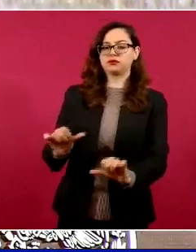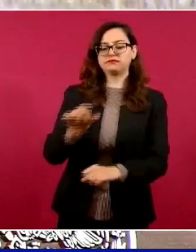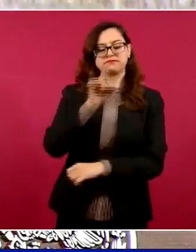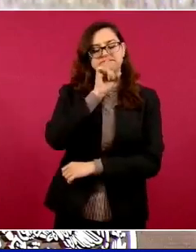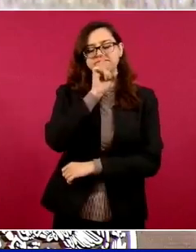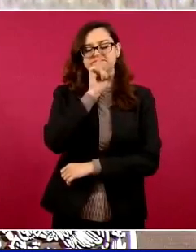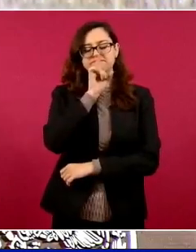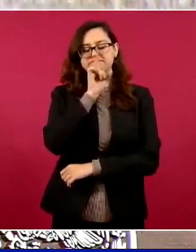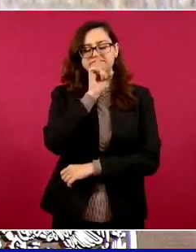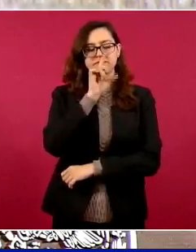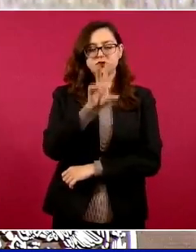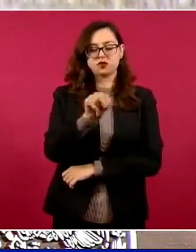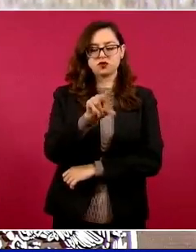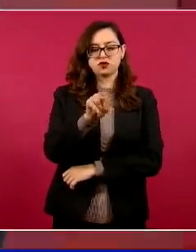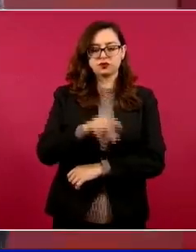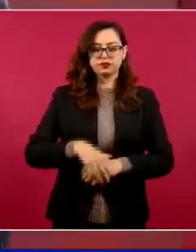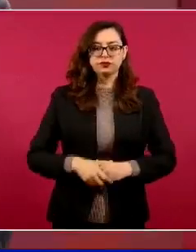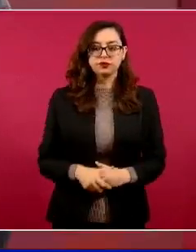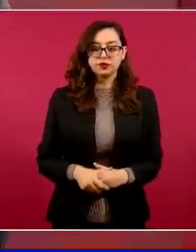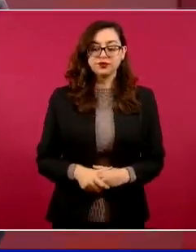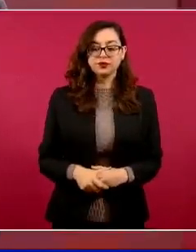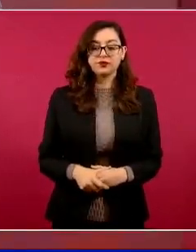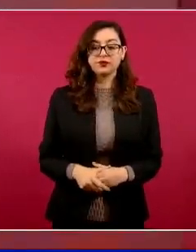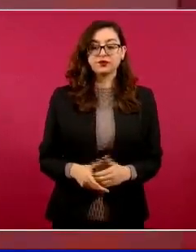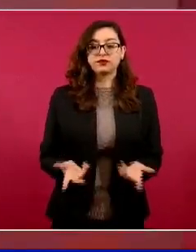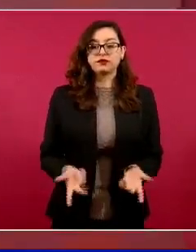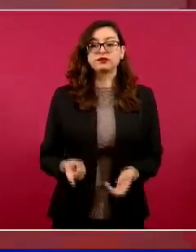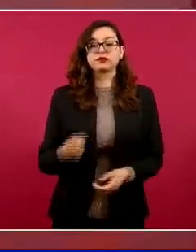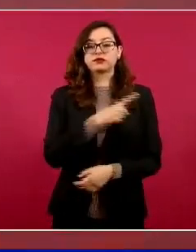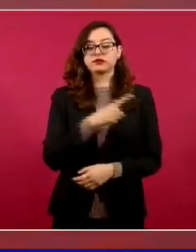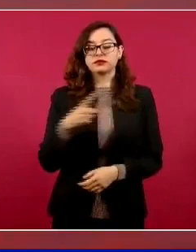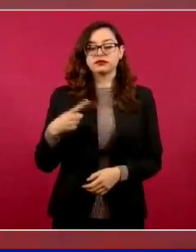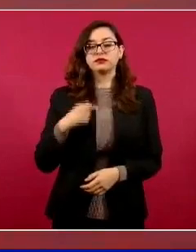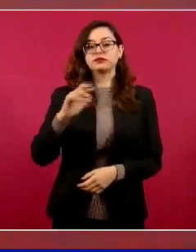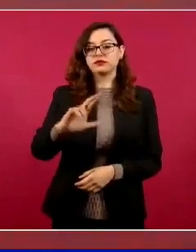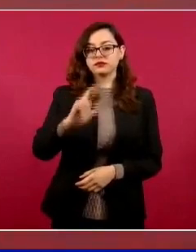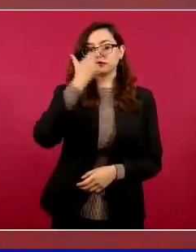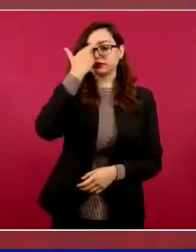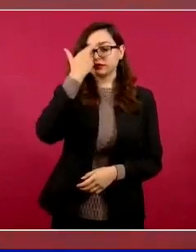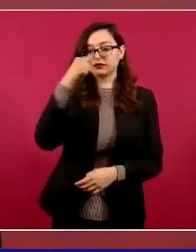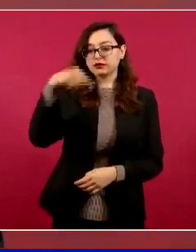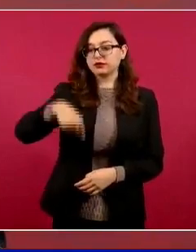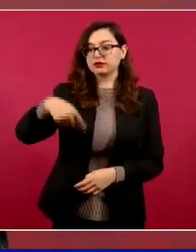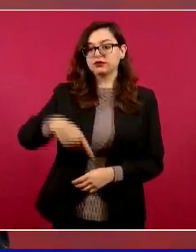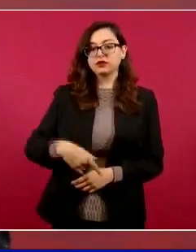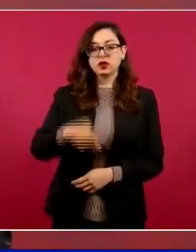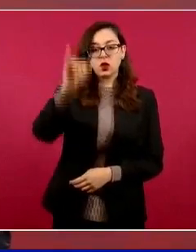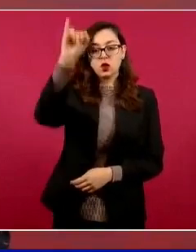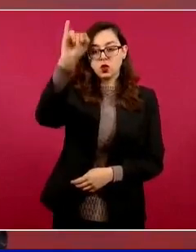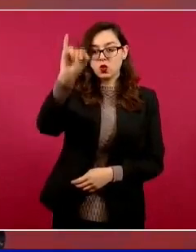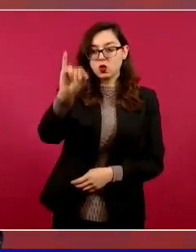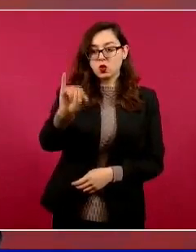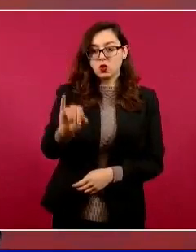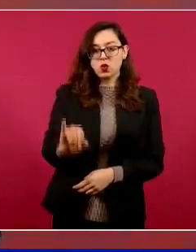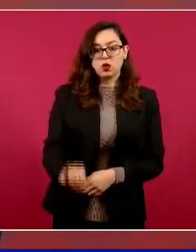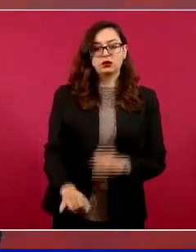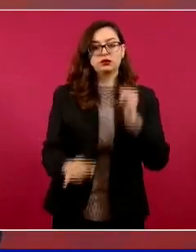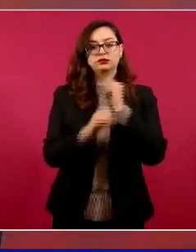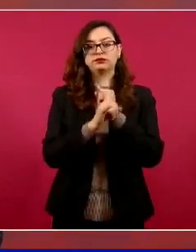Yo nada más les recuerdo que todos los jueves se informa sobre estos